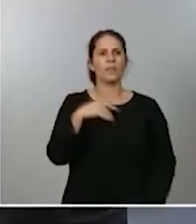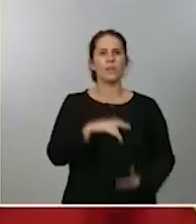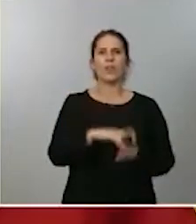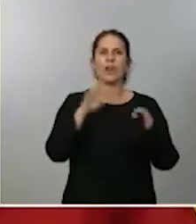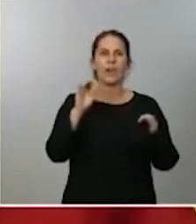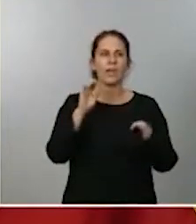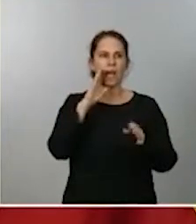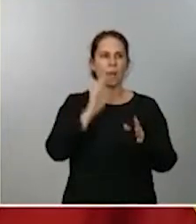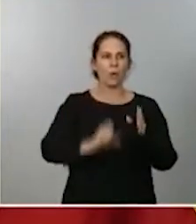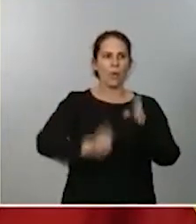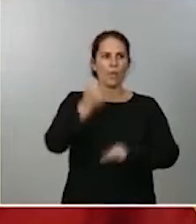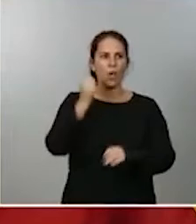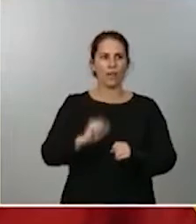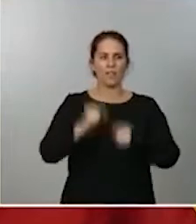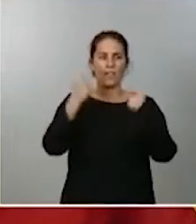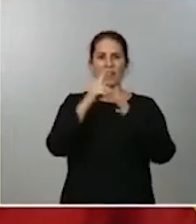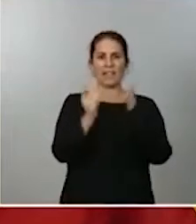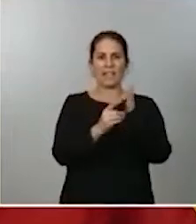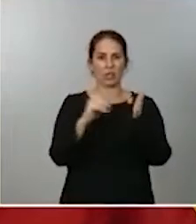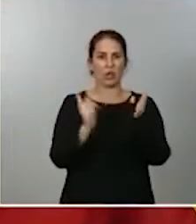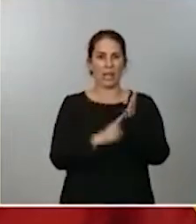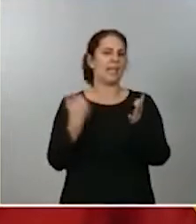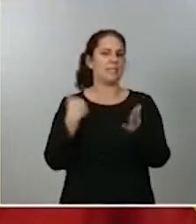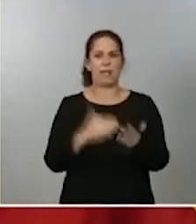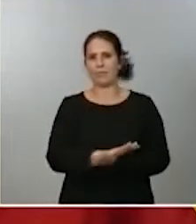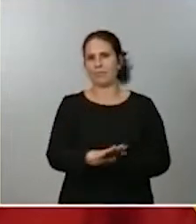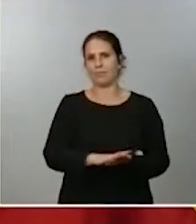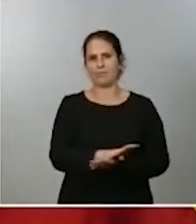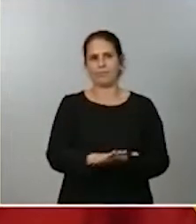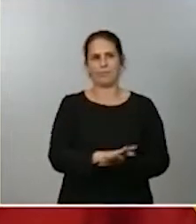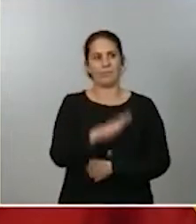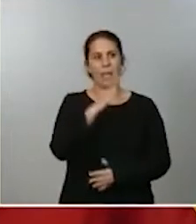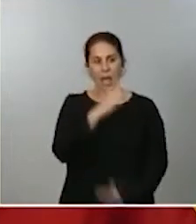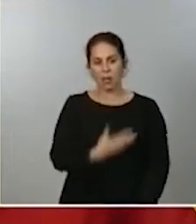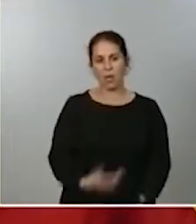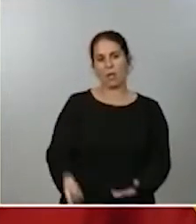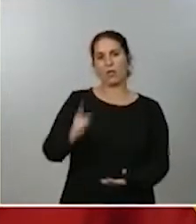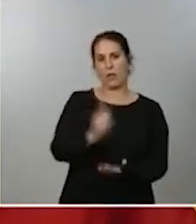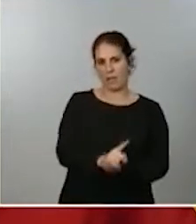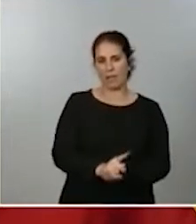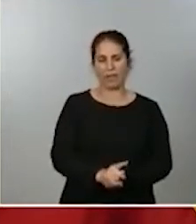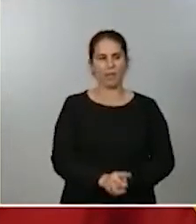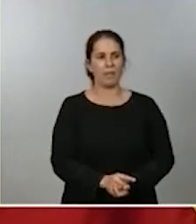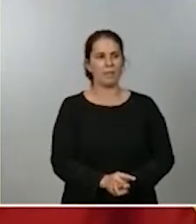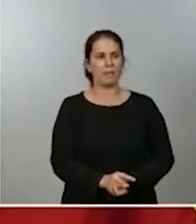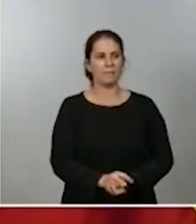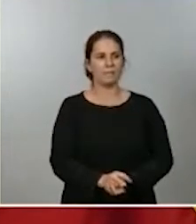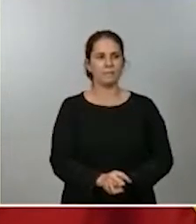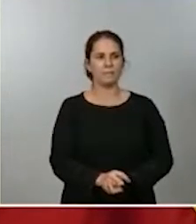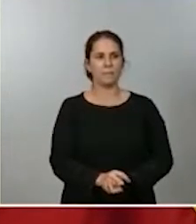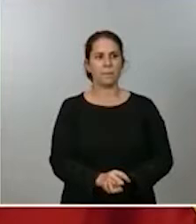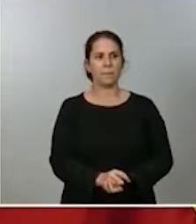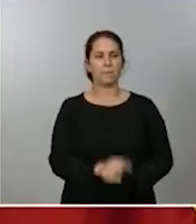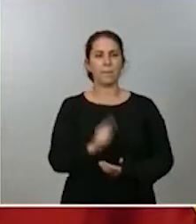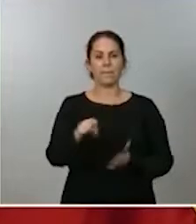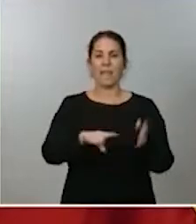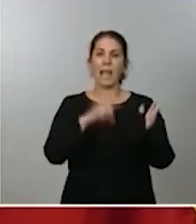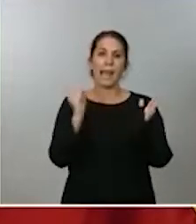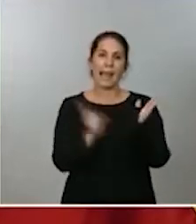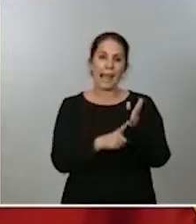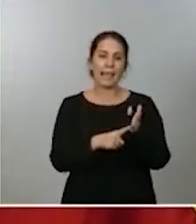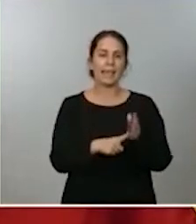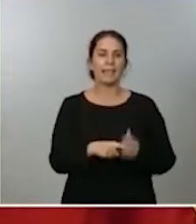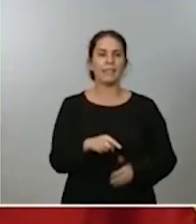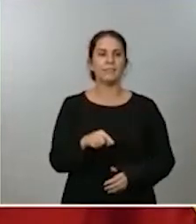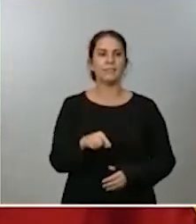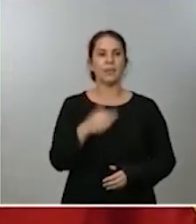entrada en vigor del decreto ley y sin duda ahora de nuevo se planteará esta ley es un equilibrio yo diría